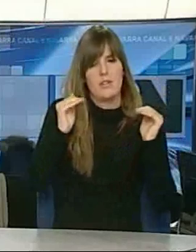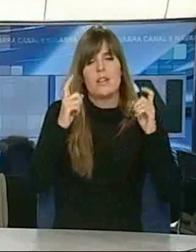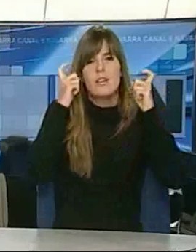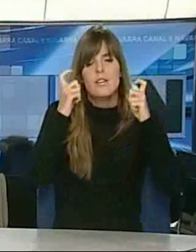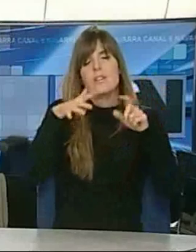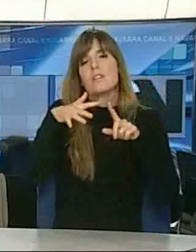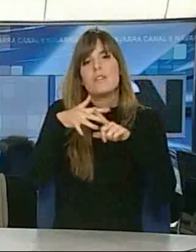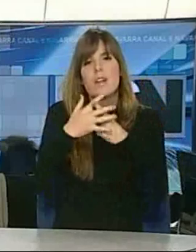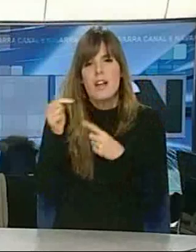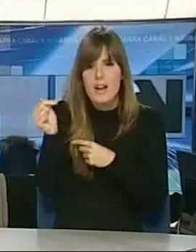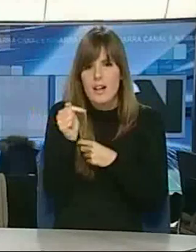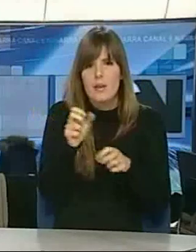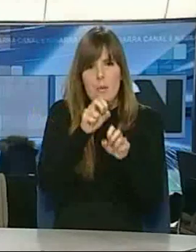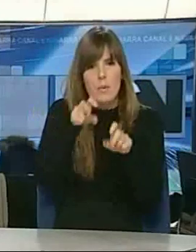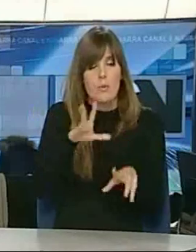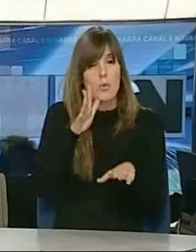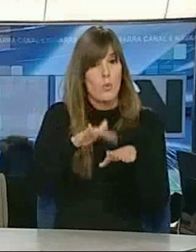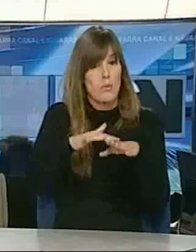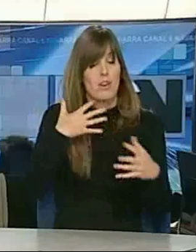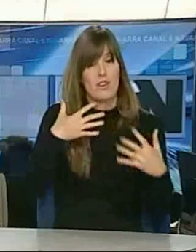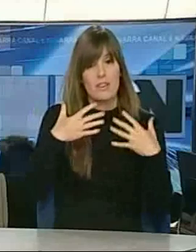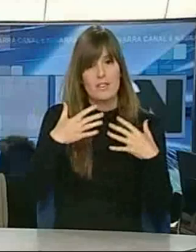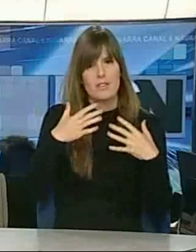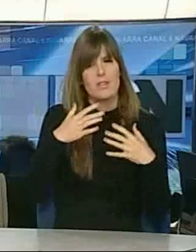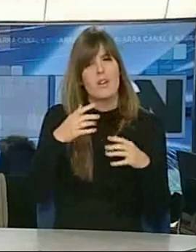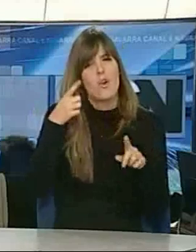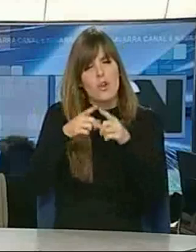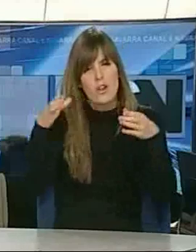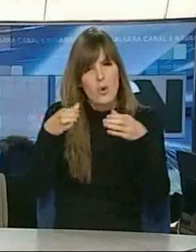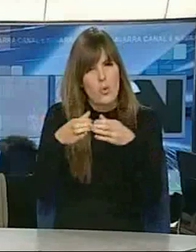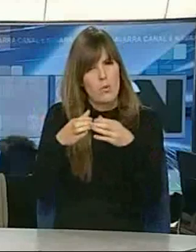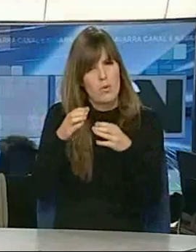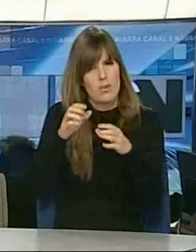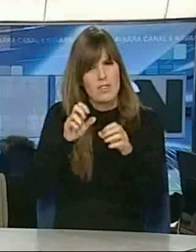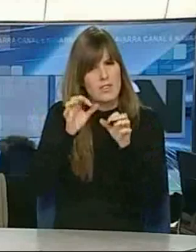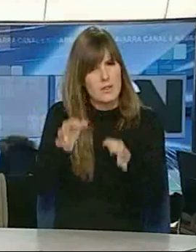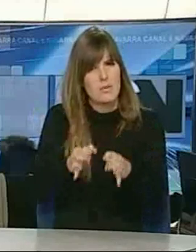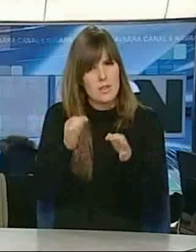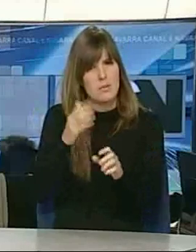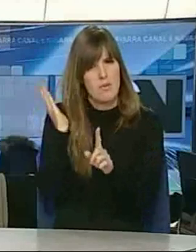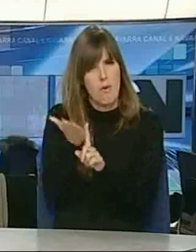negativos de esta situación económica no se exceden especialmente con los de siempre.